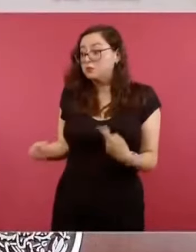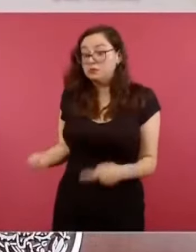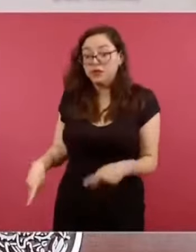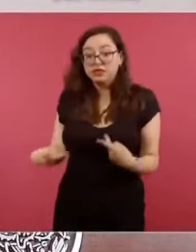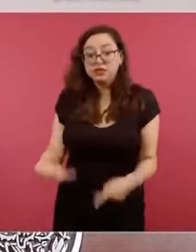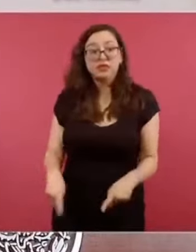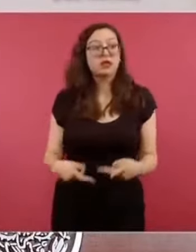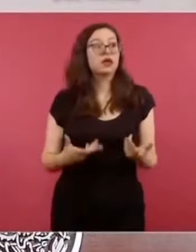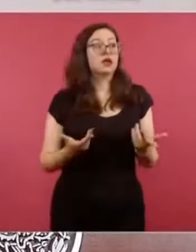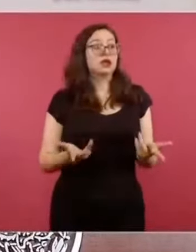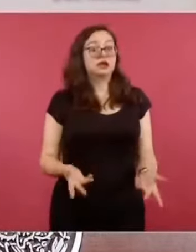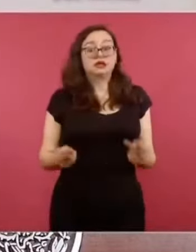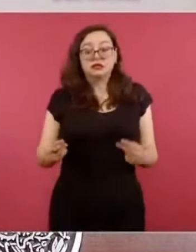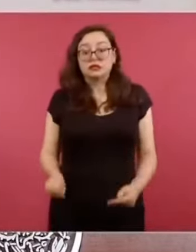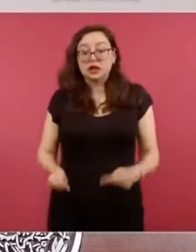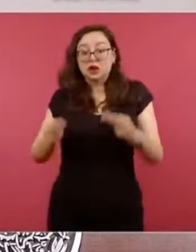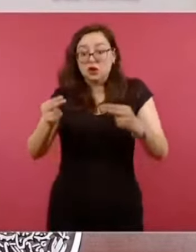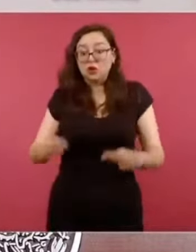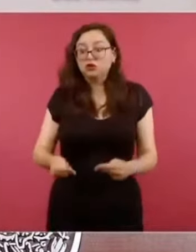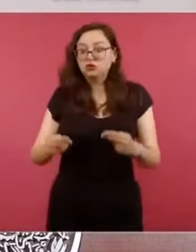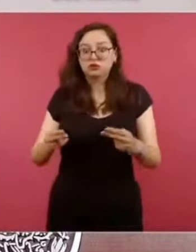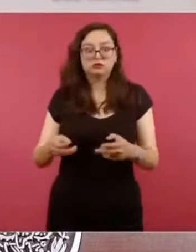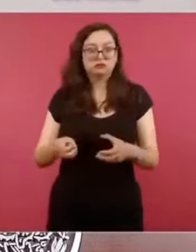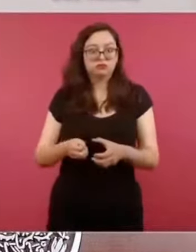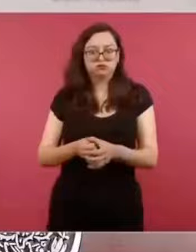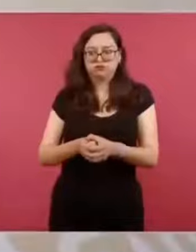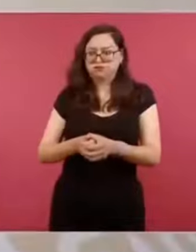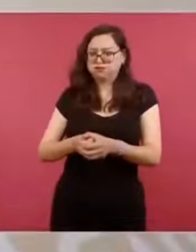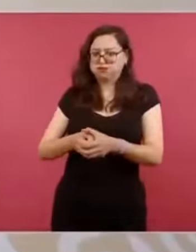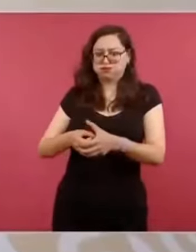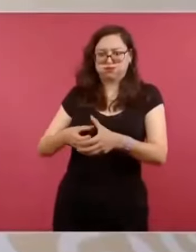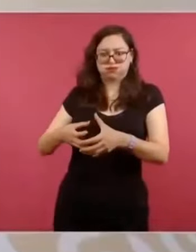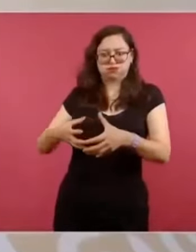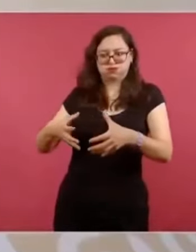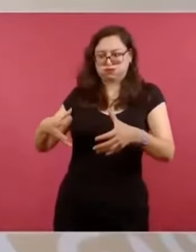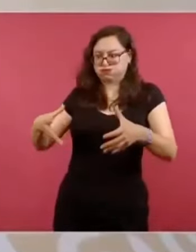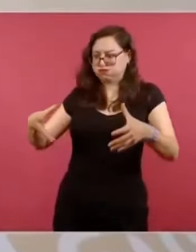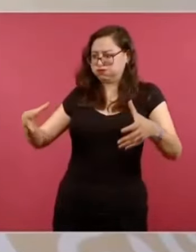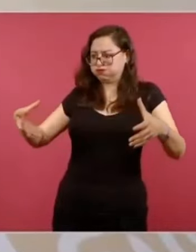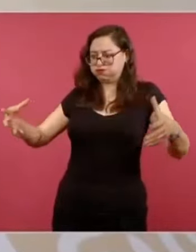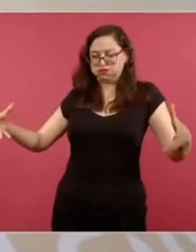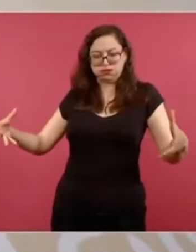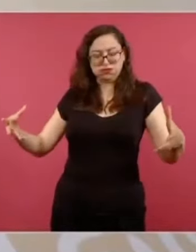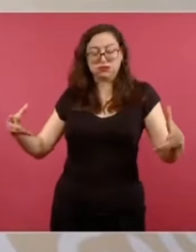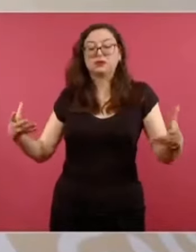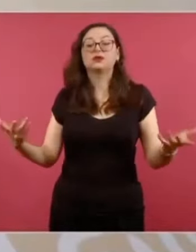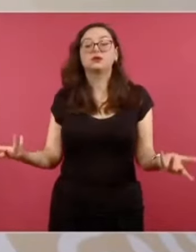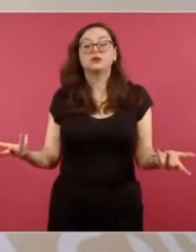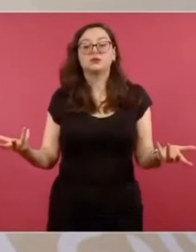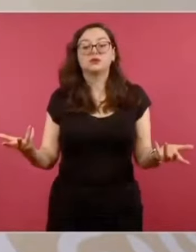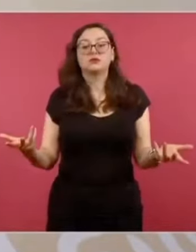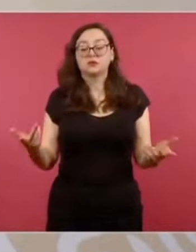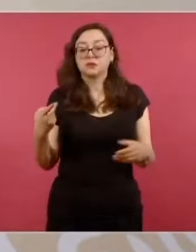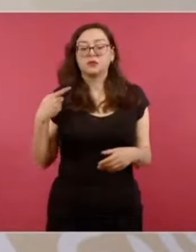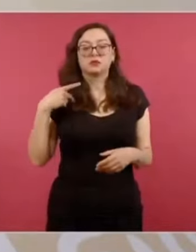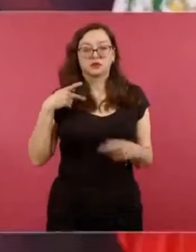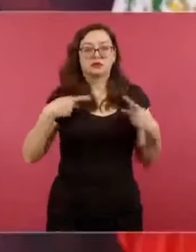Midan cuánto creció la economía informal, pero gracias a eso